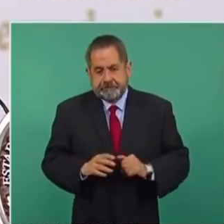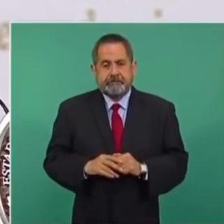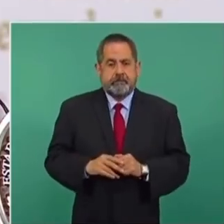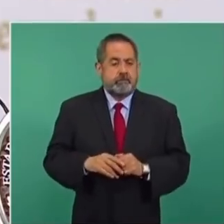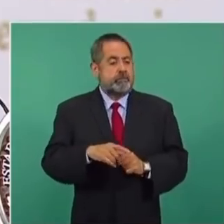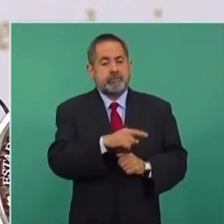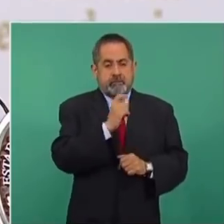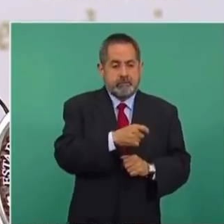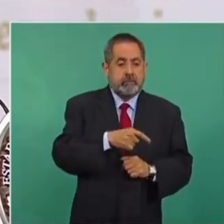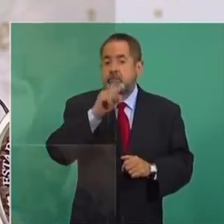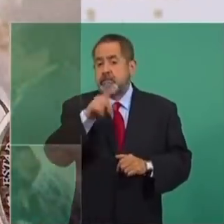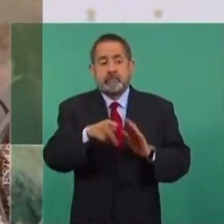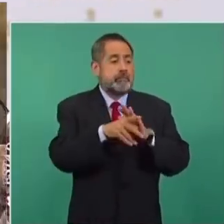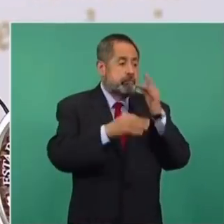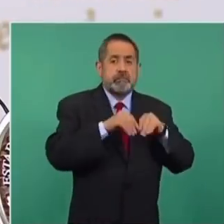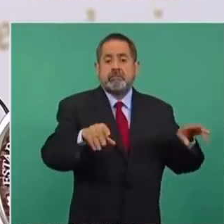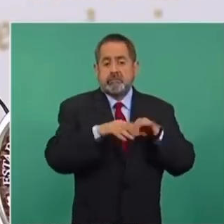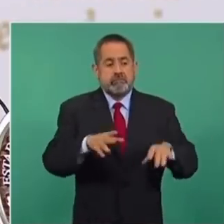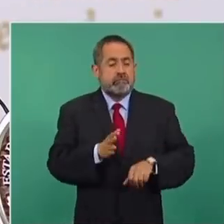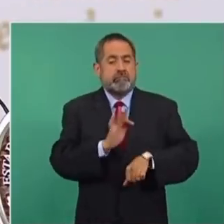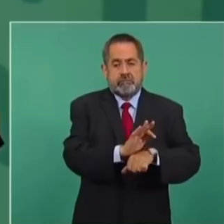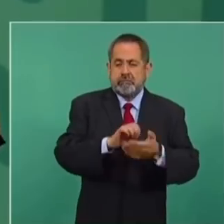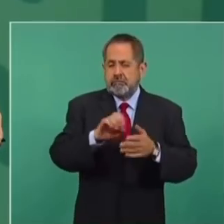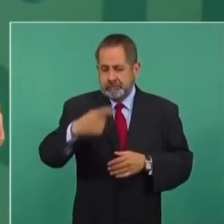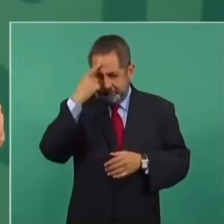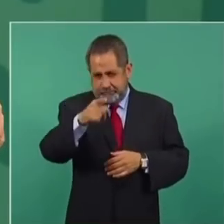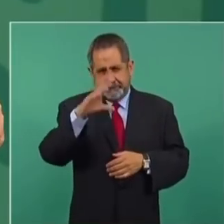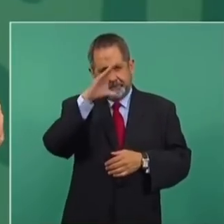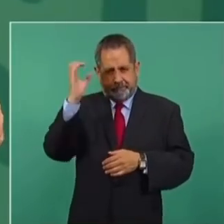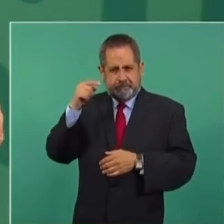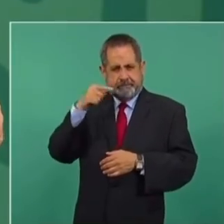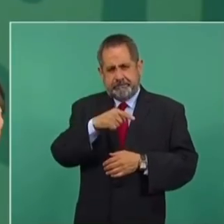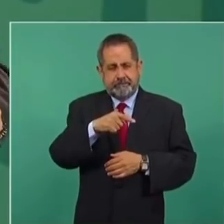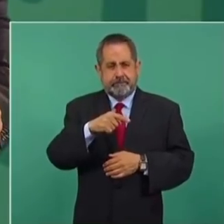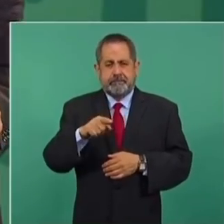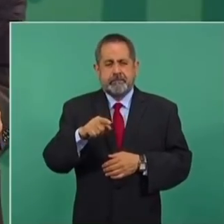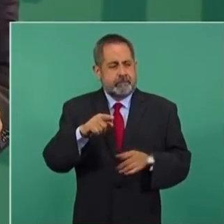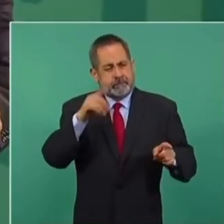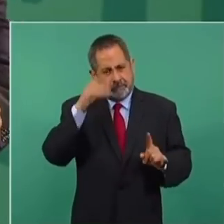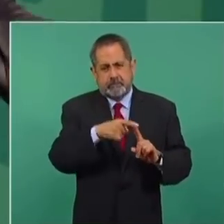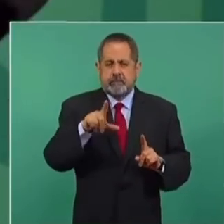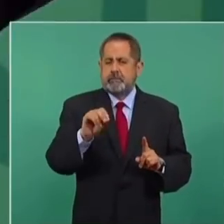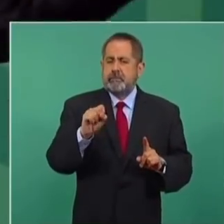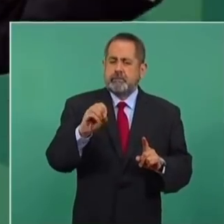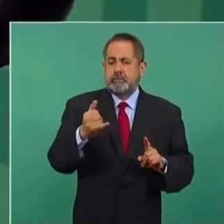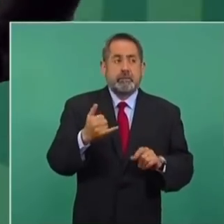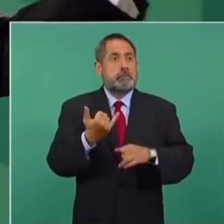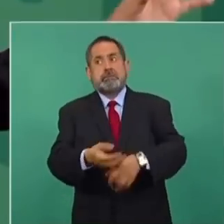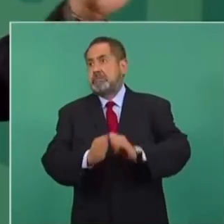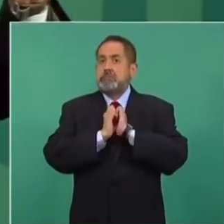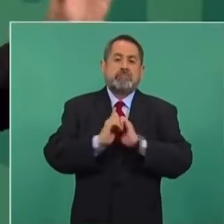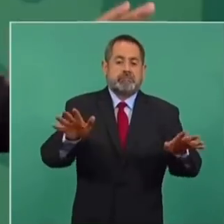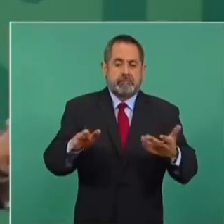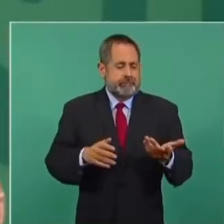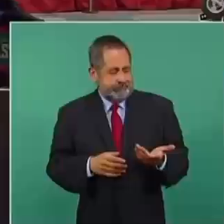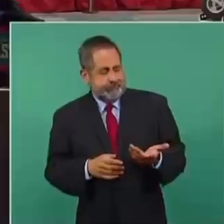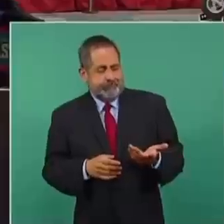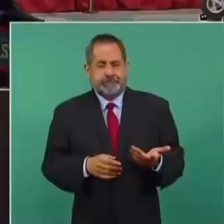solo es la defensa jurídica, los medios. Esto de la foto del señor Lozoya, pues se difundió en todos lados,